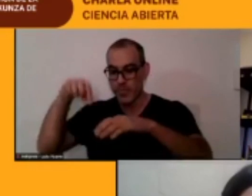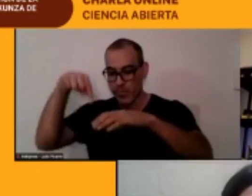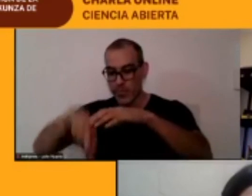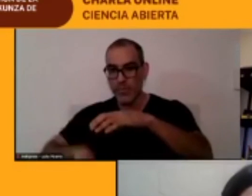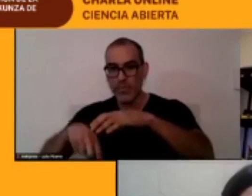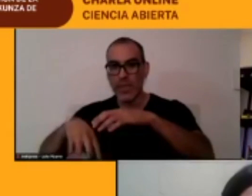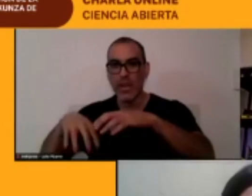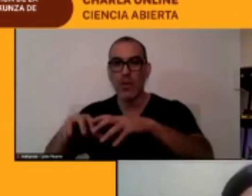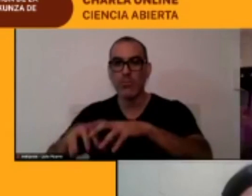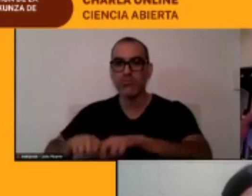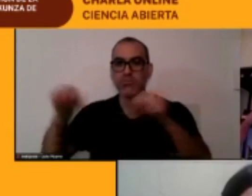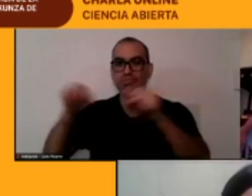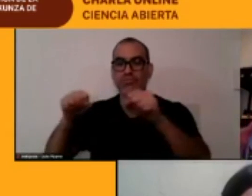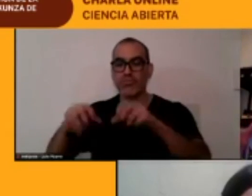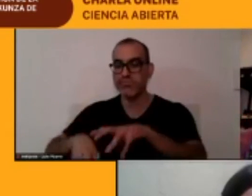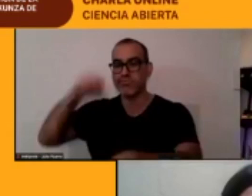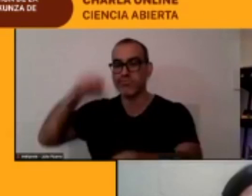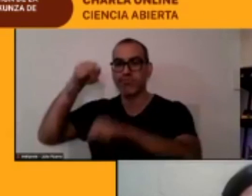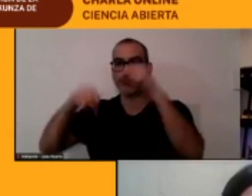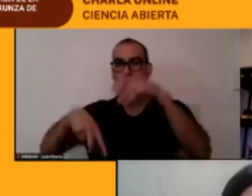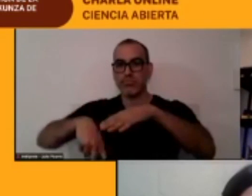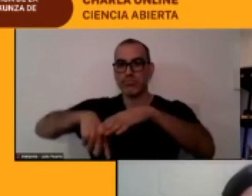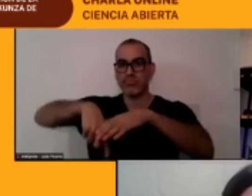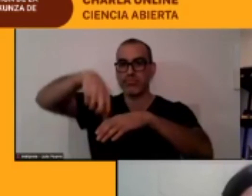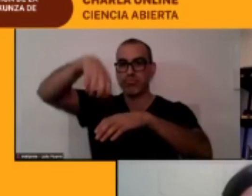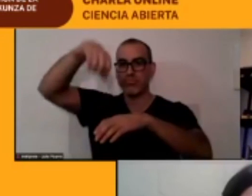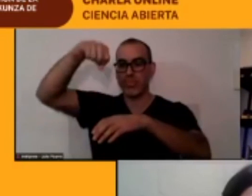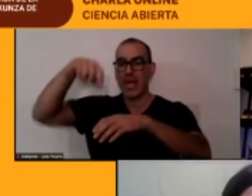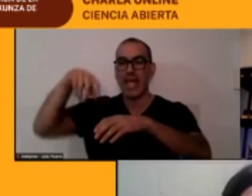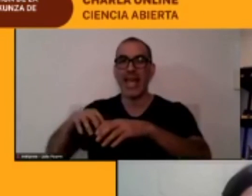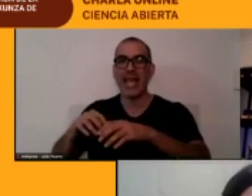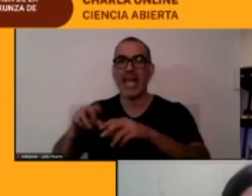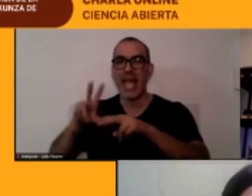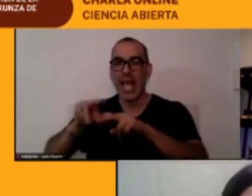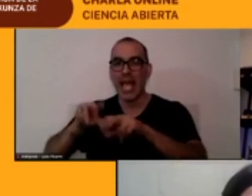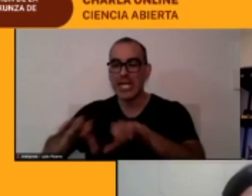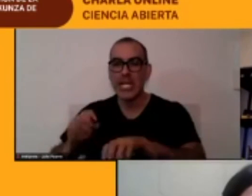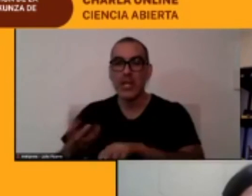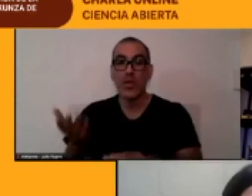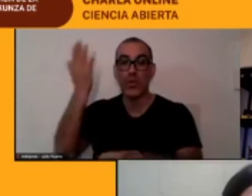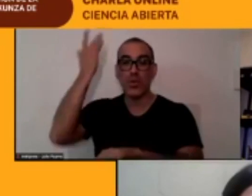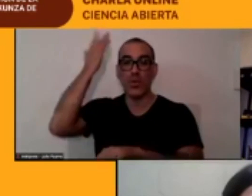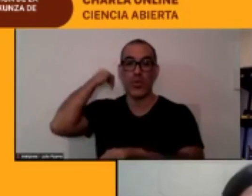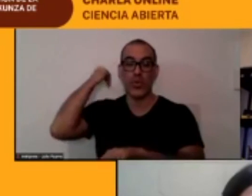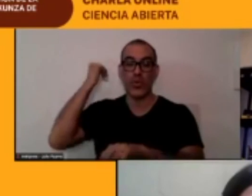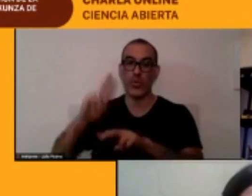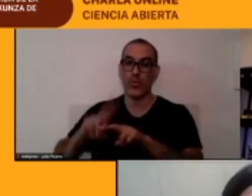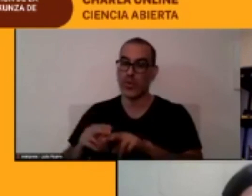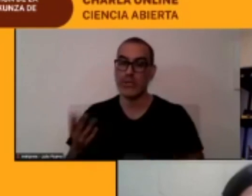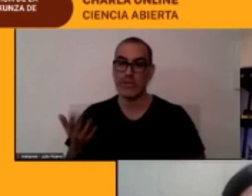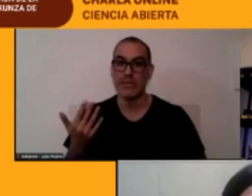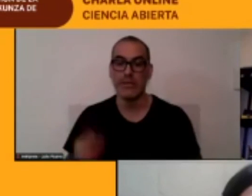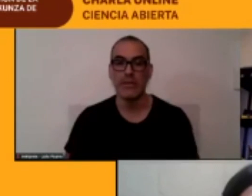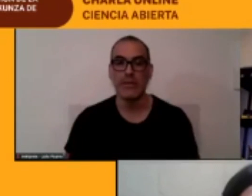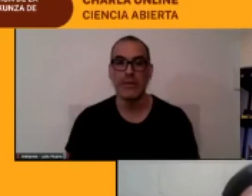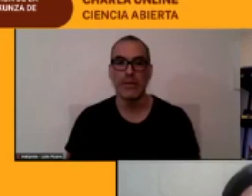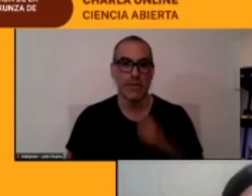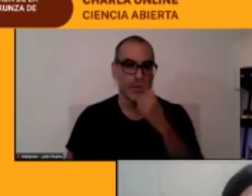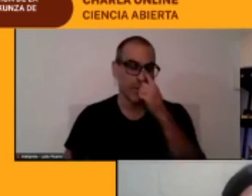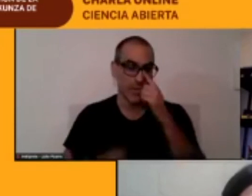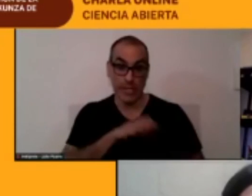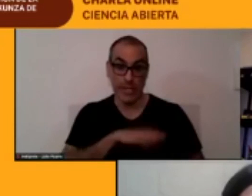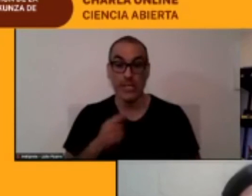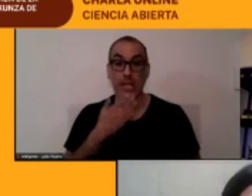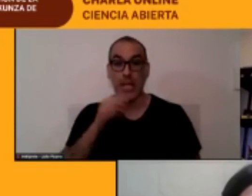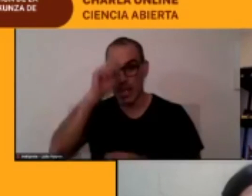de extracción de minería con restos arqueológicos más antiguos de Chile y hay muchas minas trabajadas por ellos el camino del Inca o